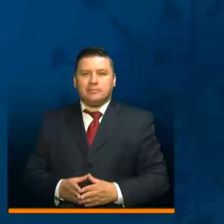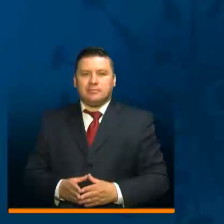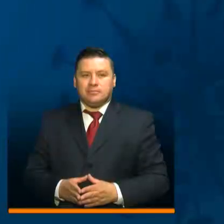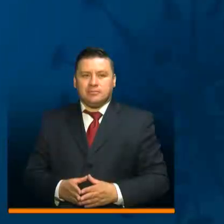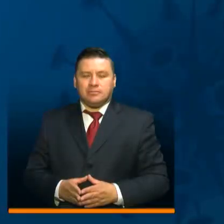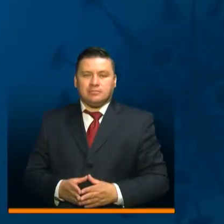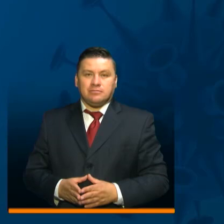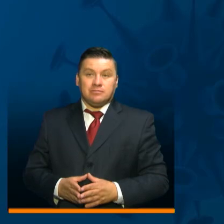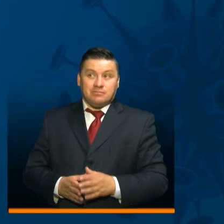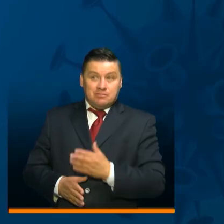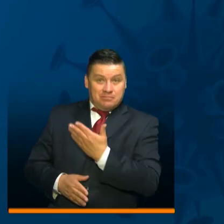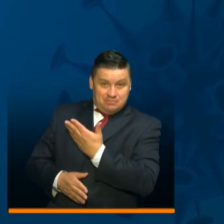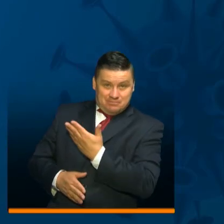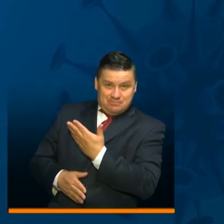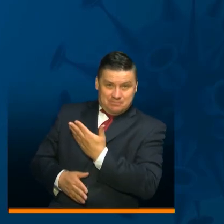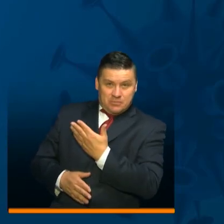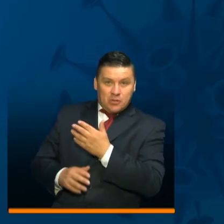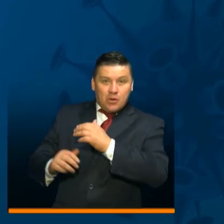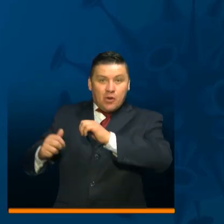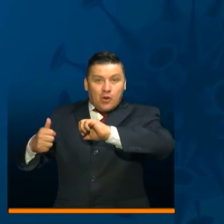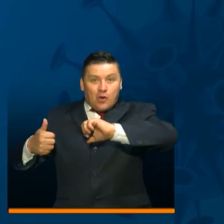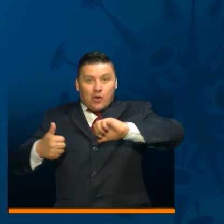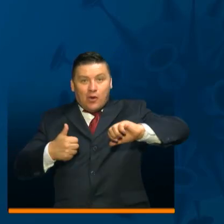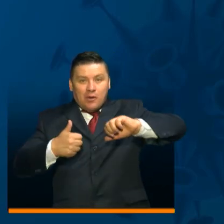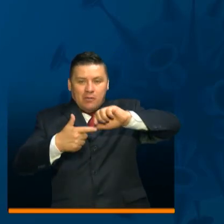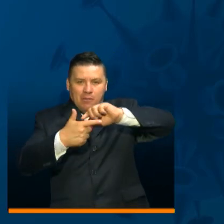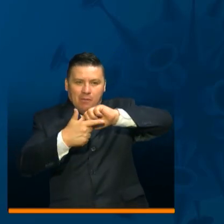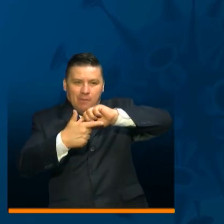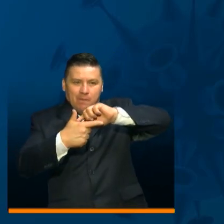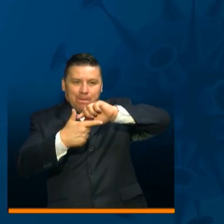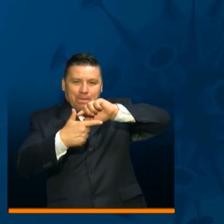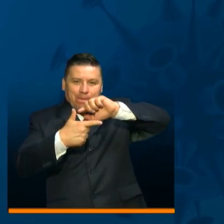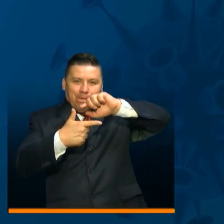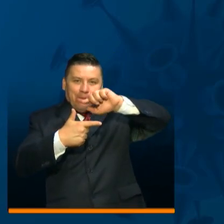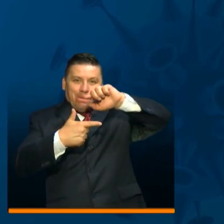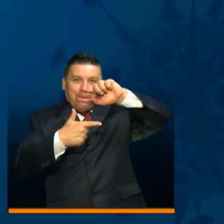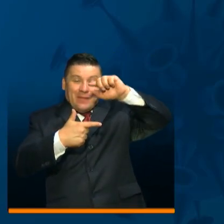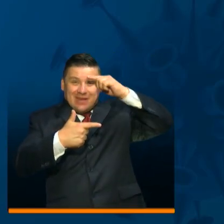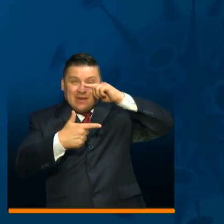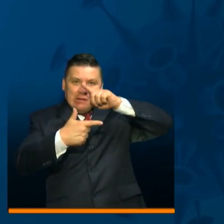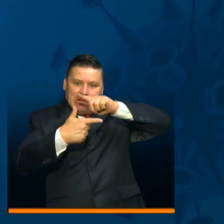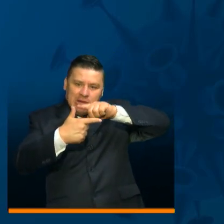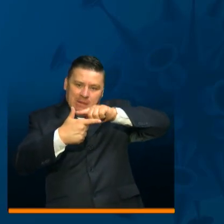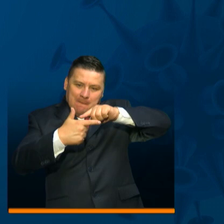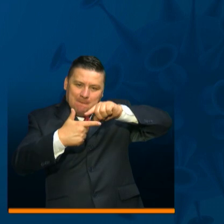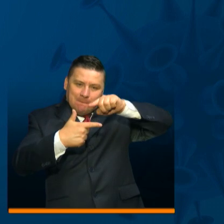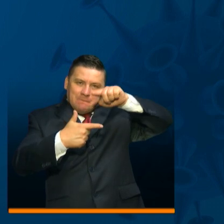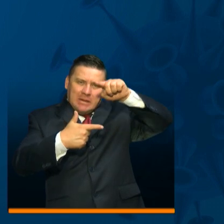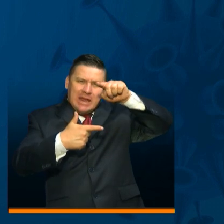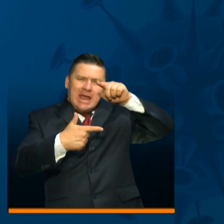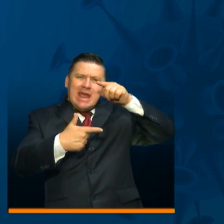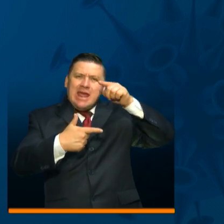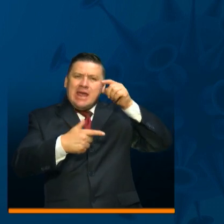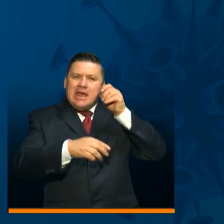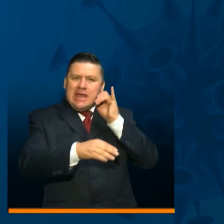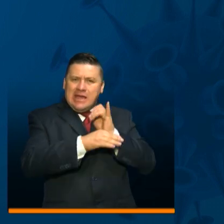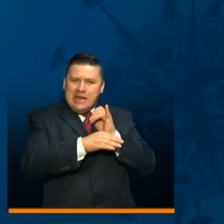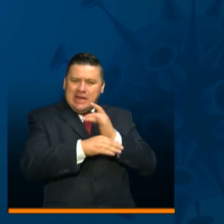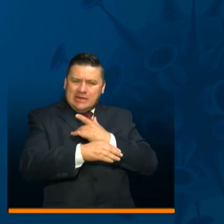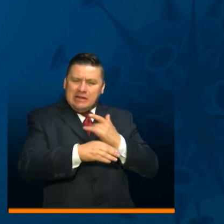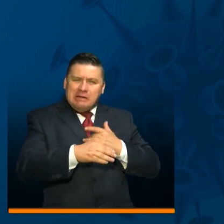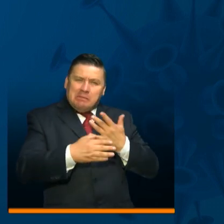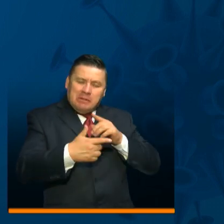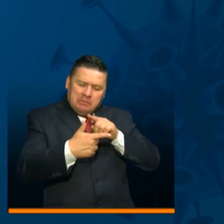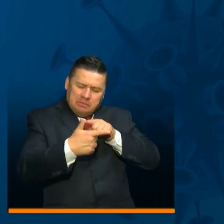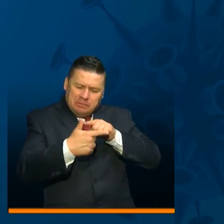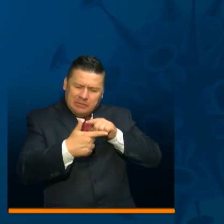Este es el comportamiento, la curva que se ve hacia arriba, es la proyección que hizo el Instituto Nacional de Salud,